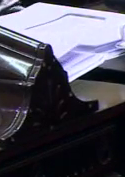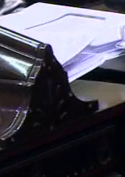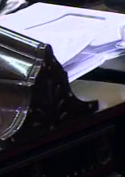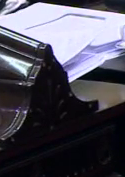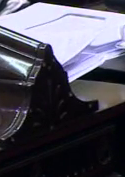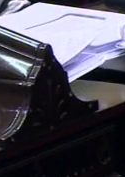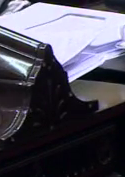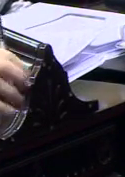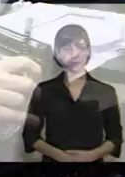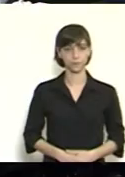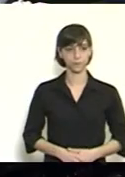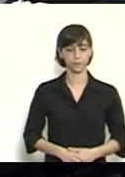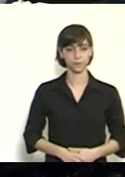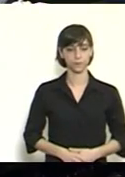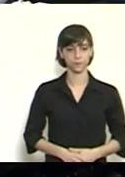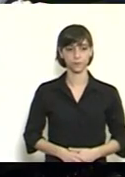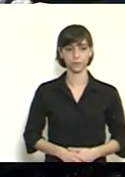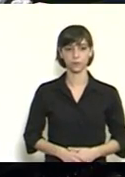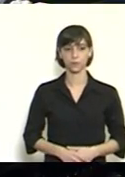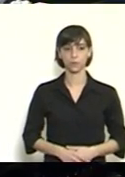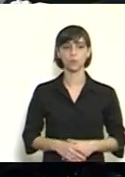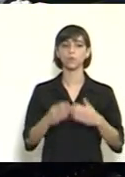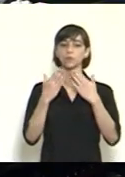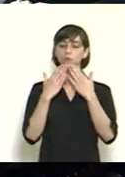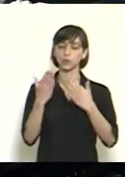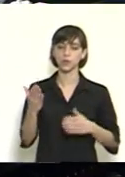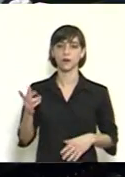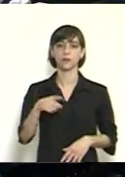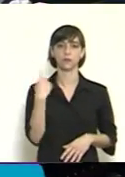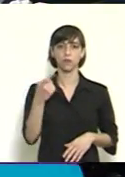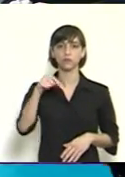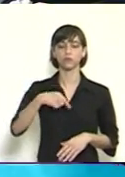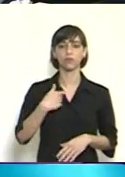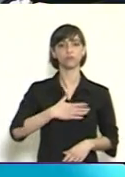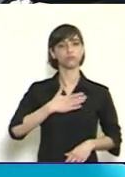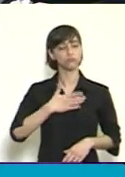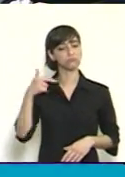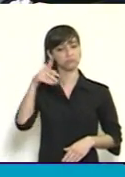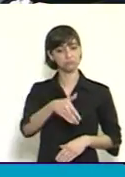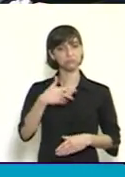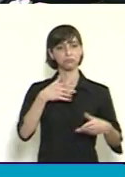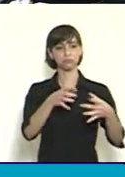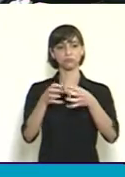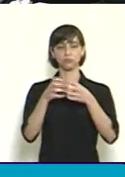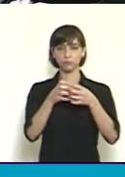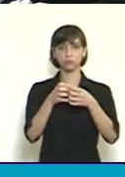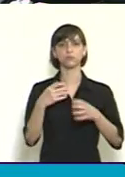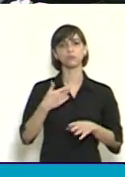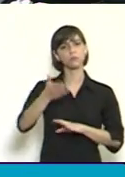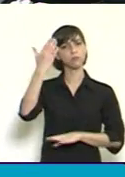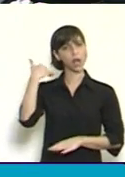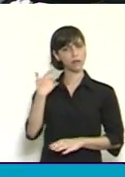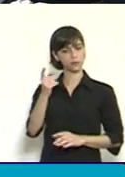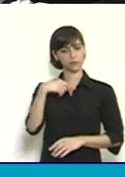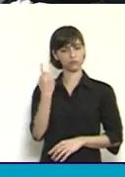Con mucha satisfacción vamos a participar de este debate, es un debate postergado, en algún momento esta misma Cámara debatió